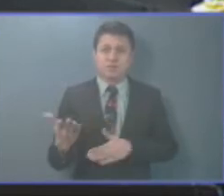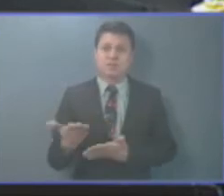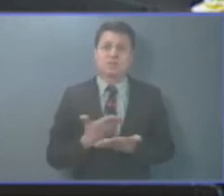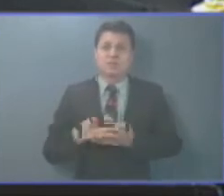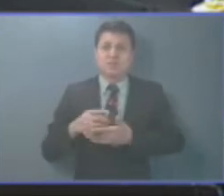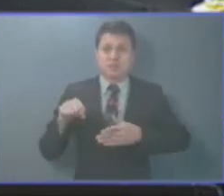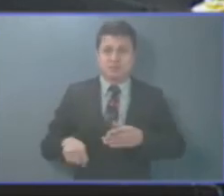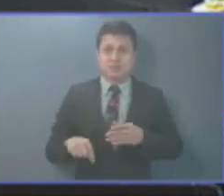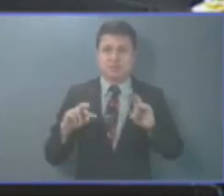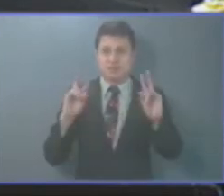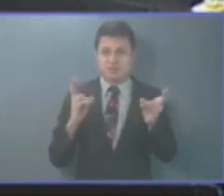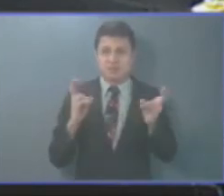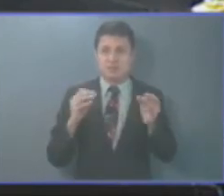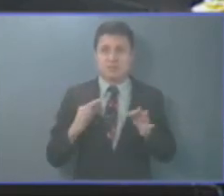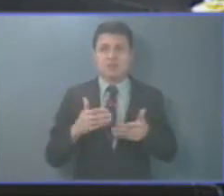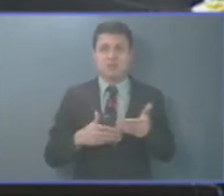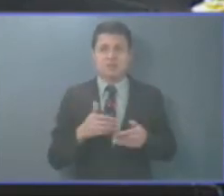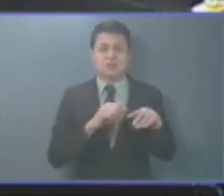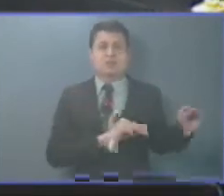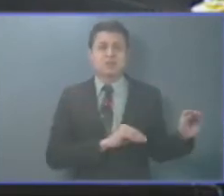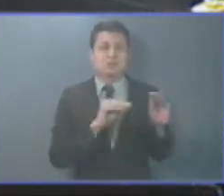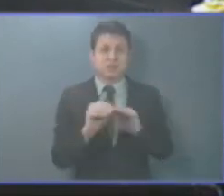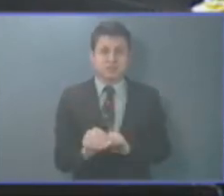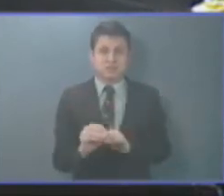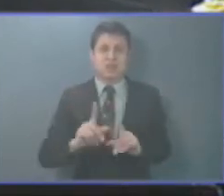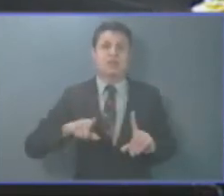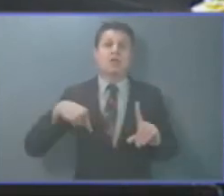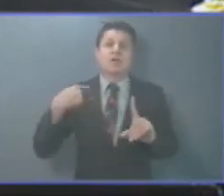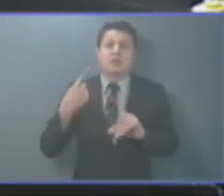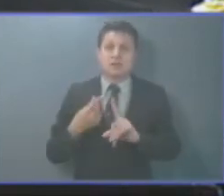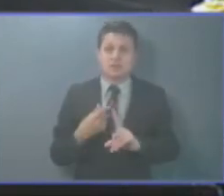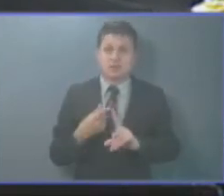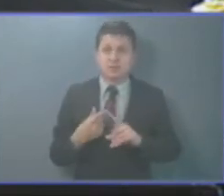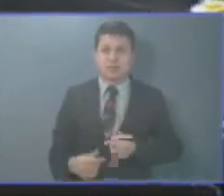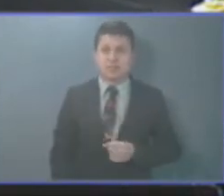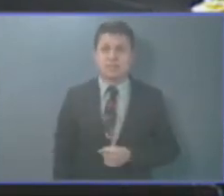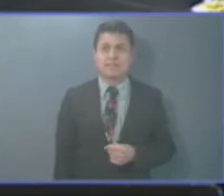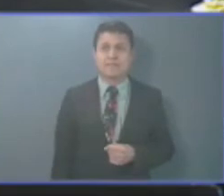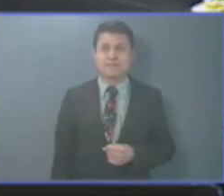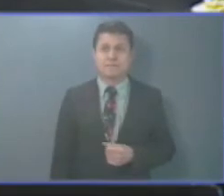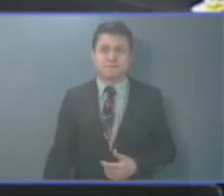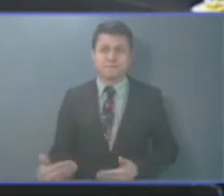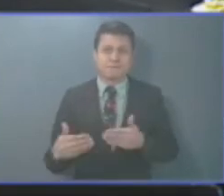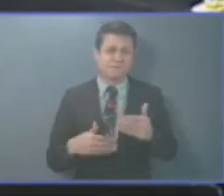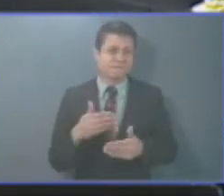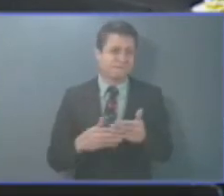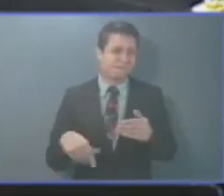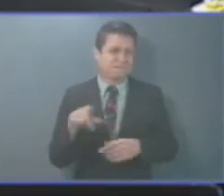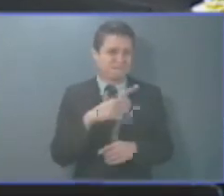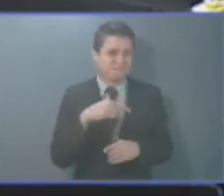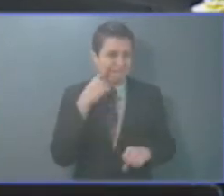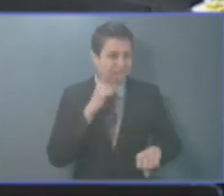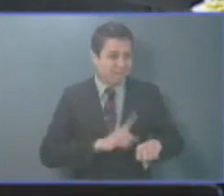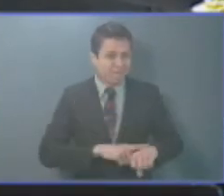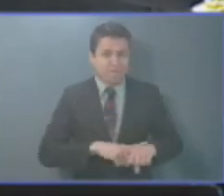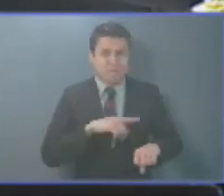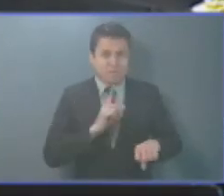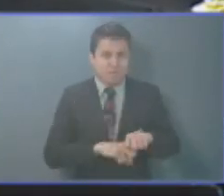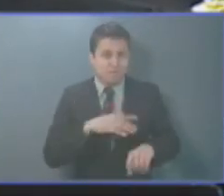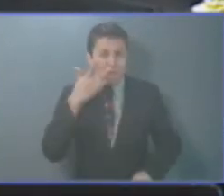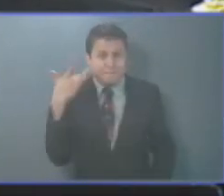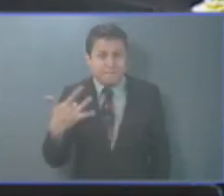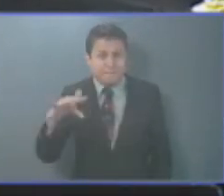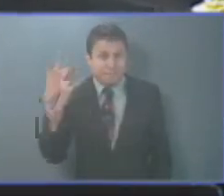la civilización greco-romana cristiana. Hasta la llegada de Pericles ocurría algo terrible, con